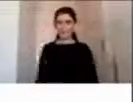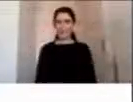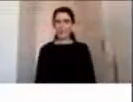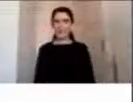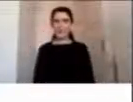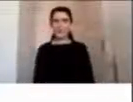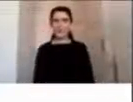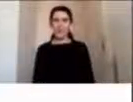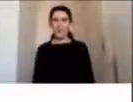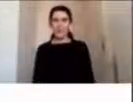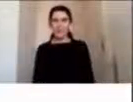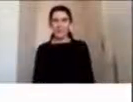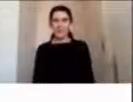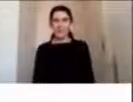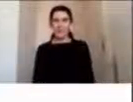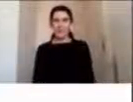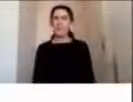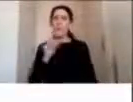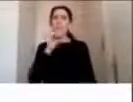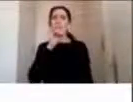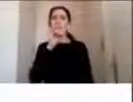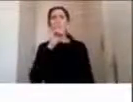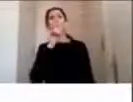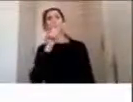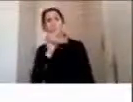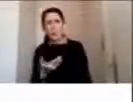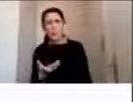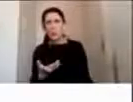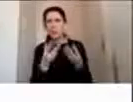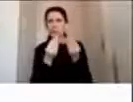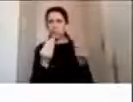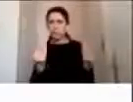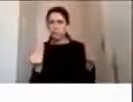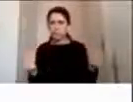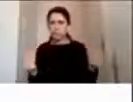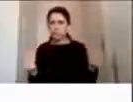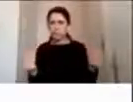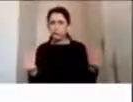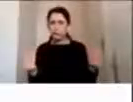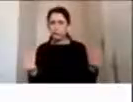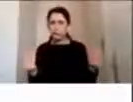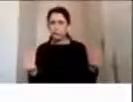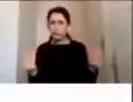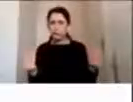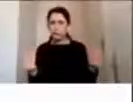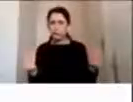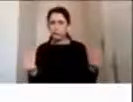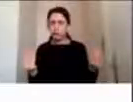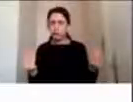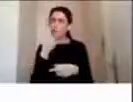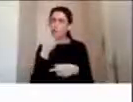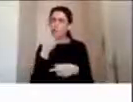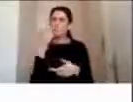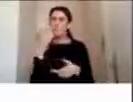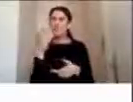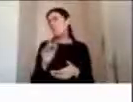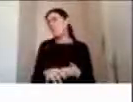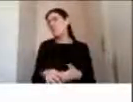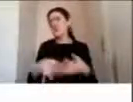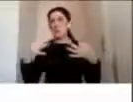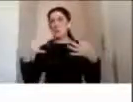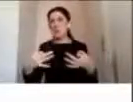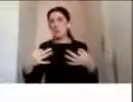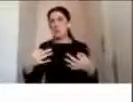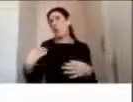Entonces, nos hacemos muchas preguntas y también hay muchas formas de socialmente relativizar las condiciones de seguridad. ¿Un guaso con